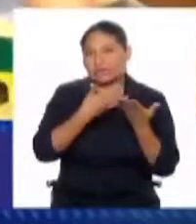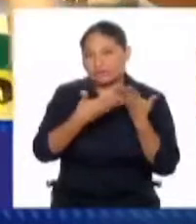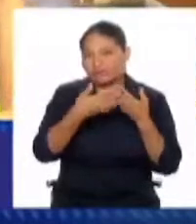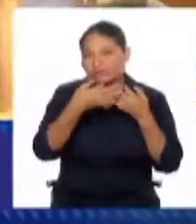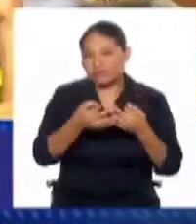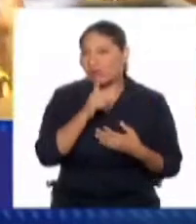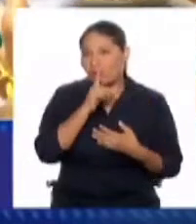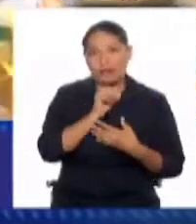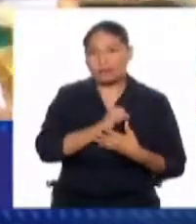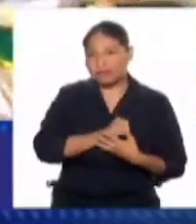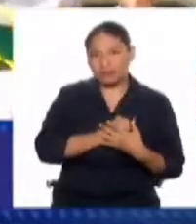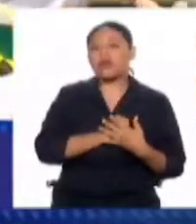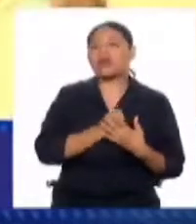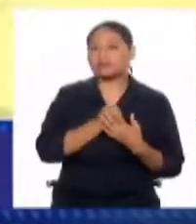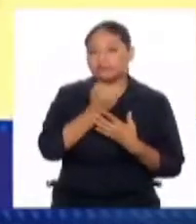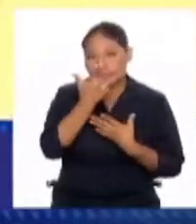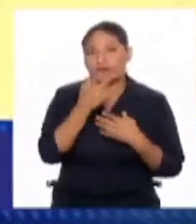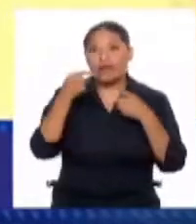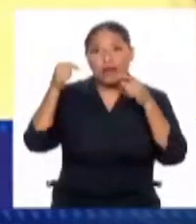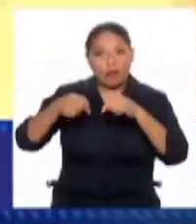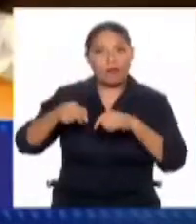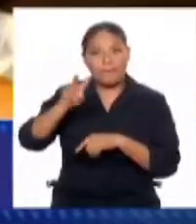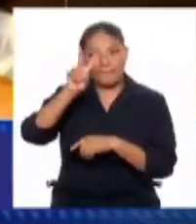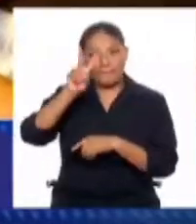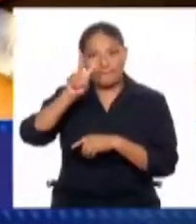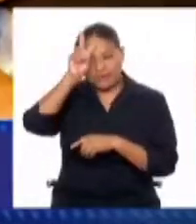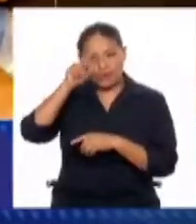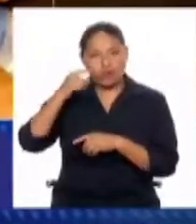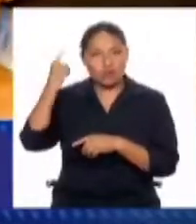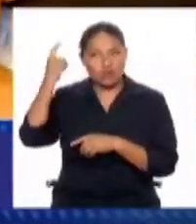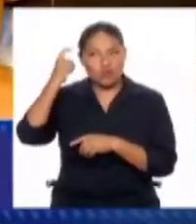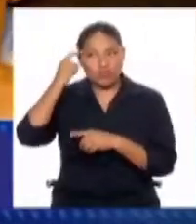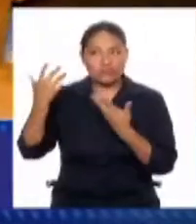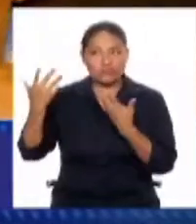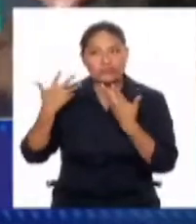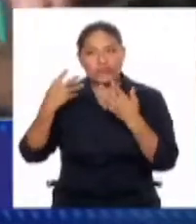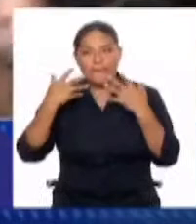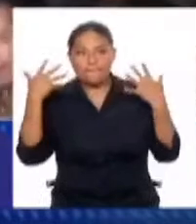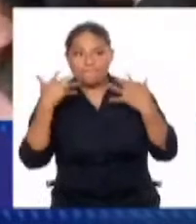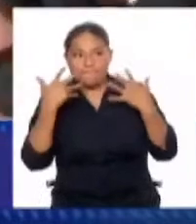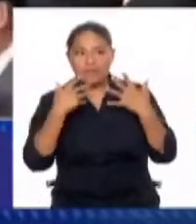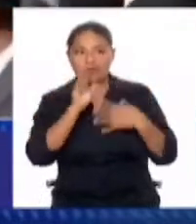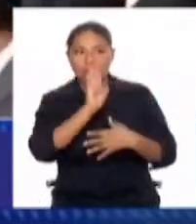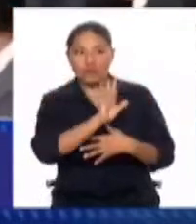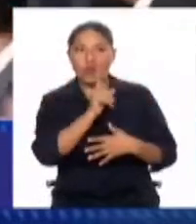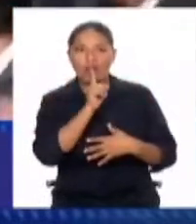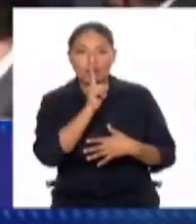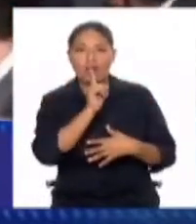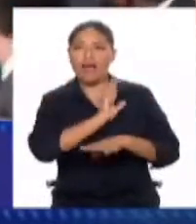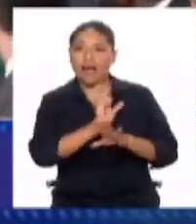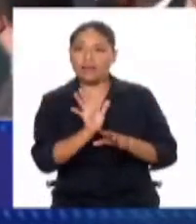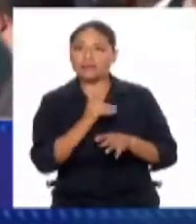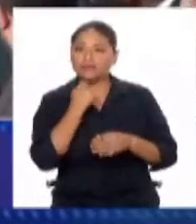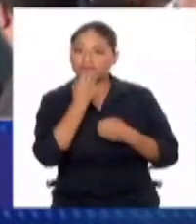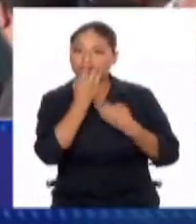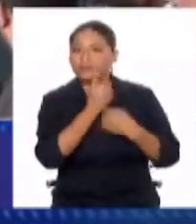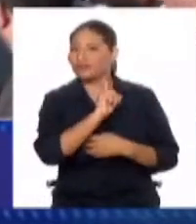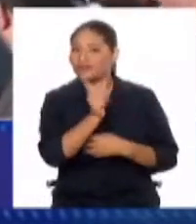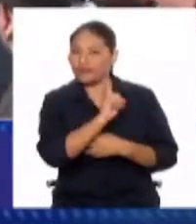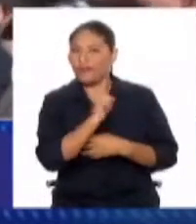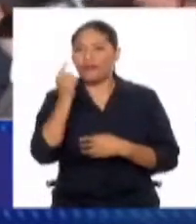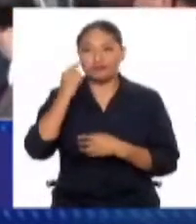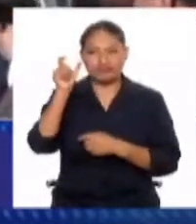país, muchos políticos y empresarios no descansan tranquilos con la avenida del extraditable Toledo, porque